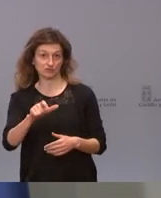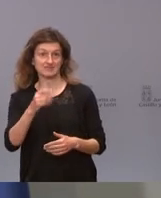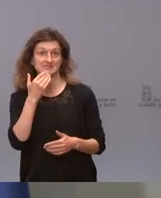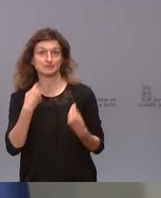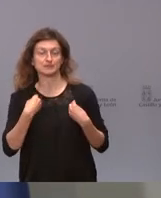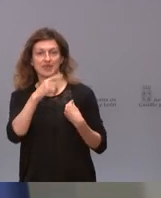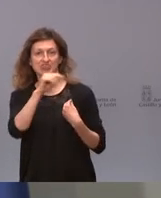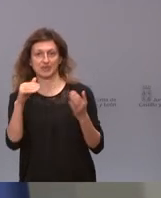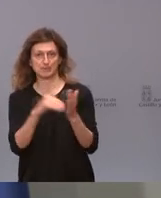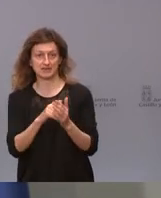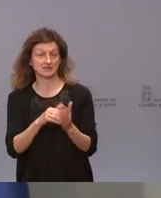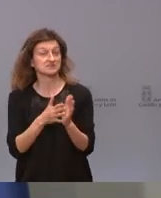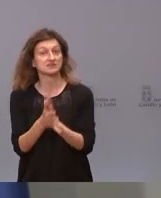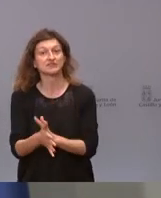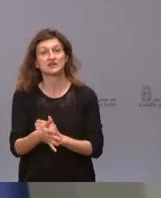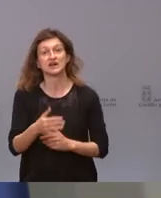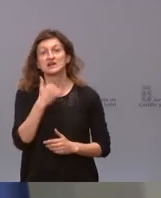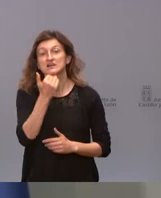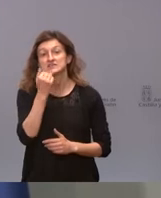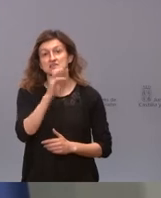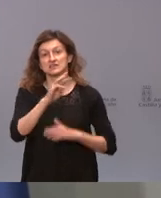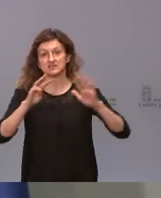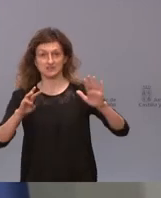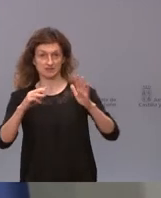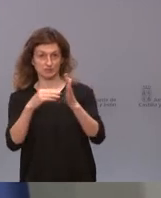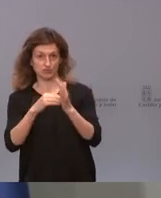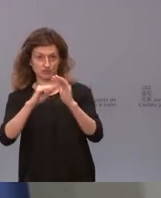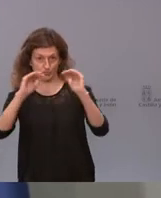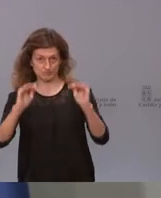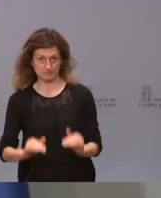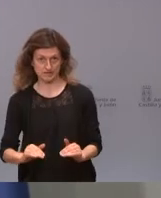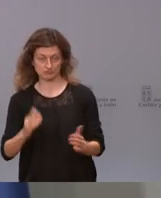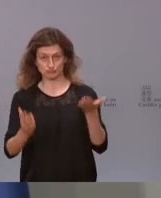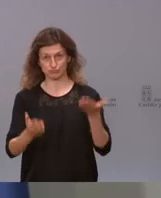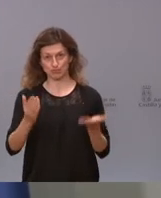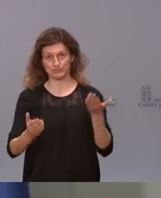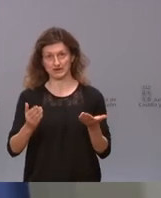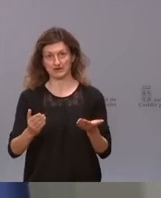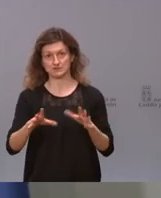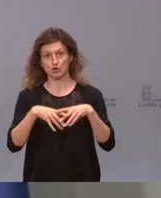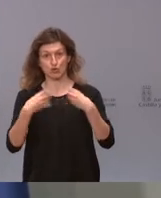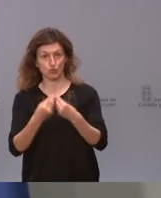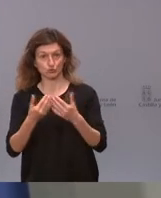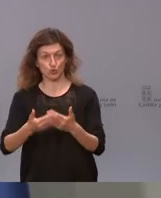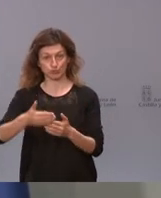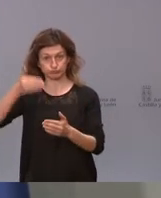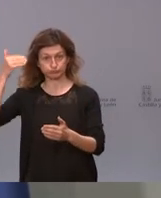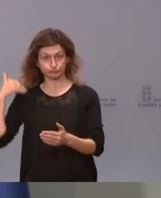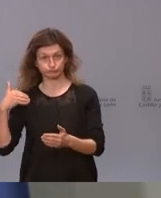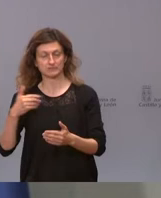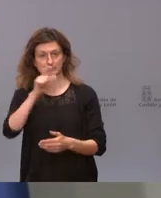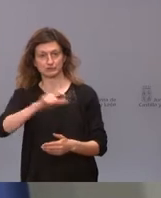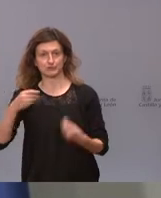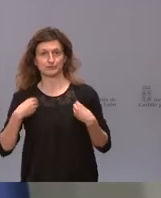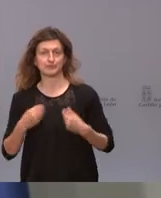casi un 40, 37% inferior a la incidencia del conjunto de la población.